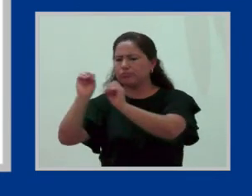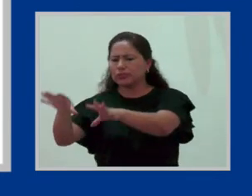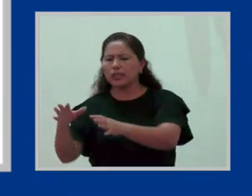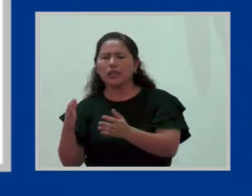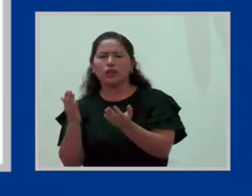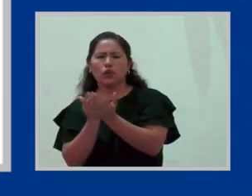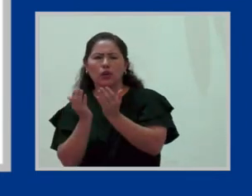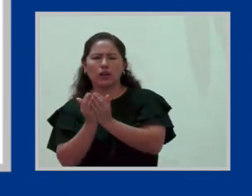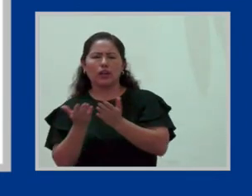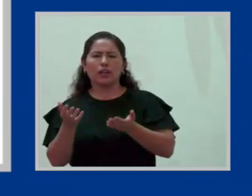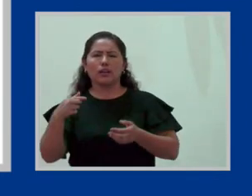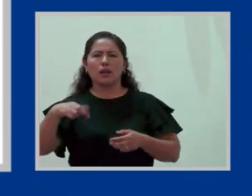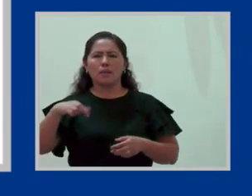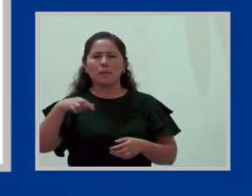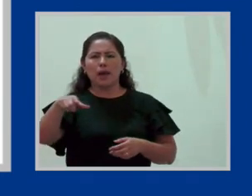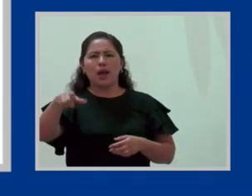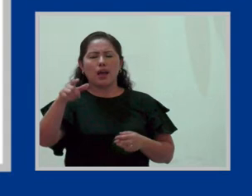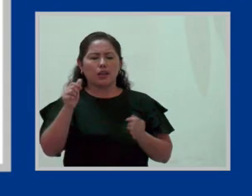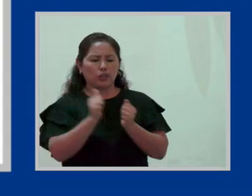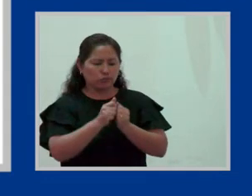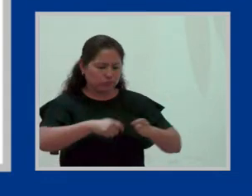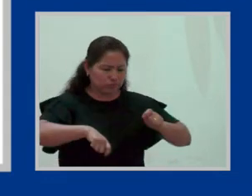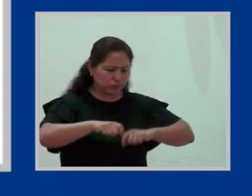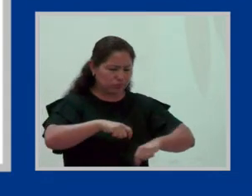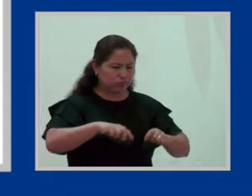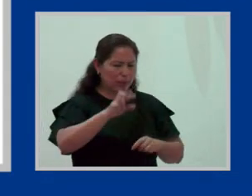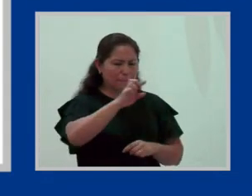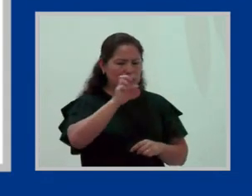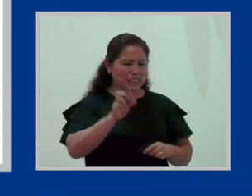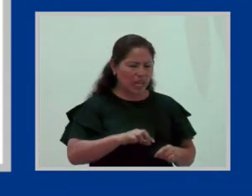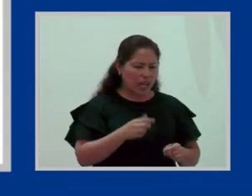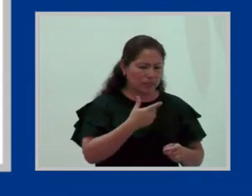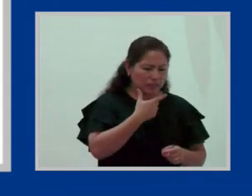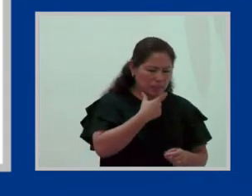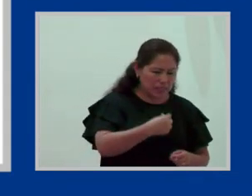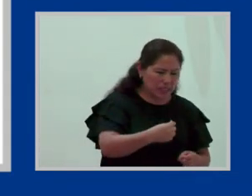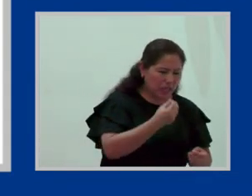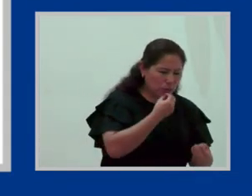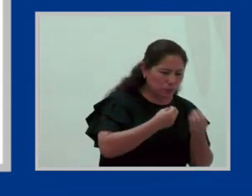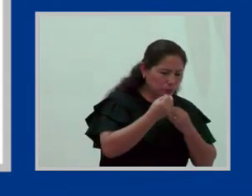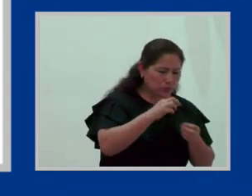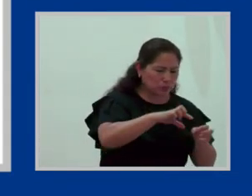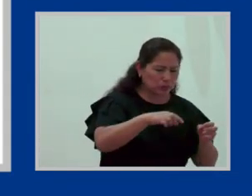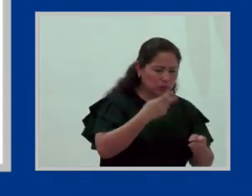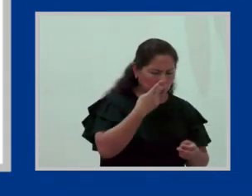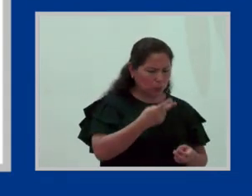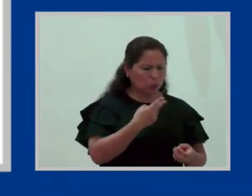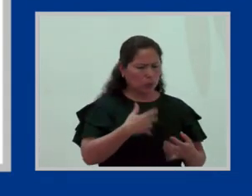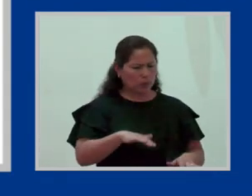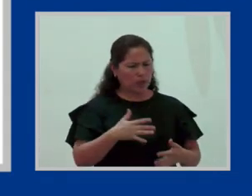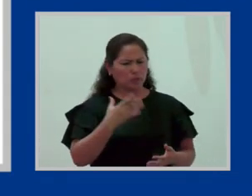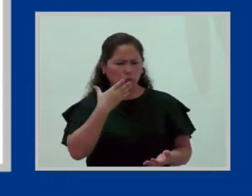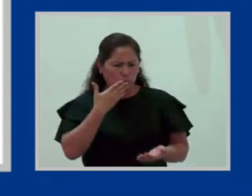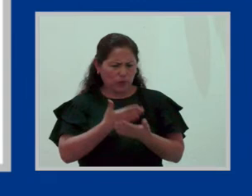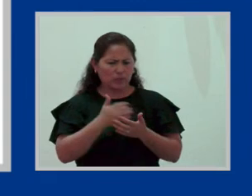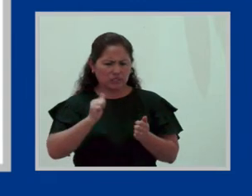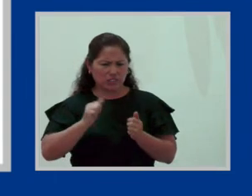papá que una tarde hace pizza con los niños en la casa. Eso, genial, ¿no? Y aplausos.